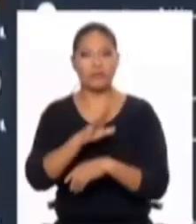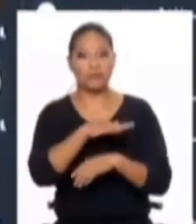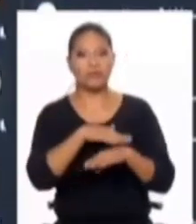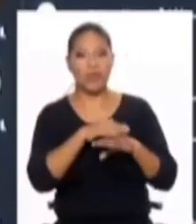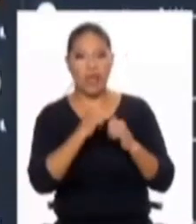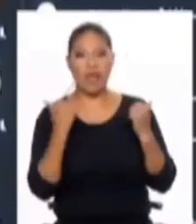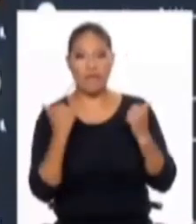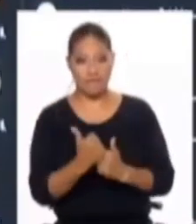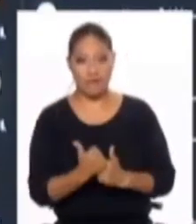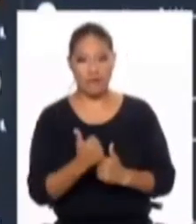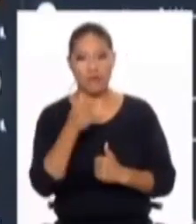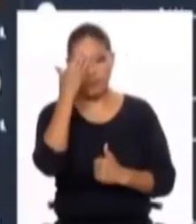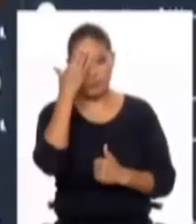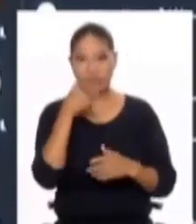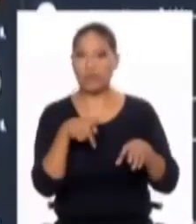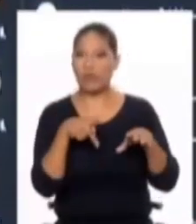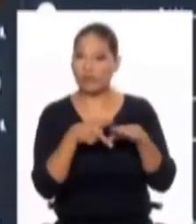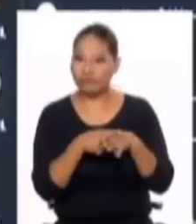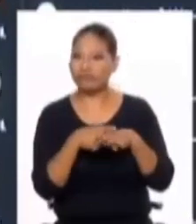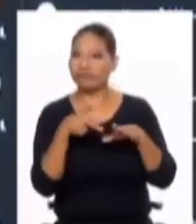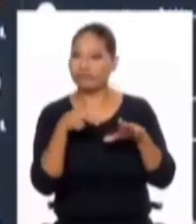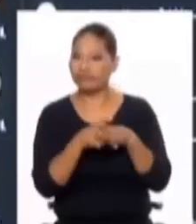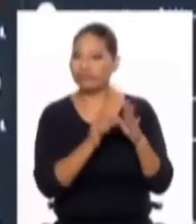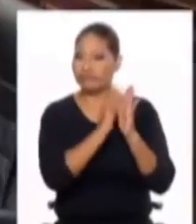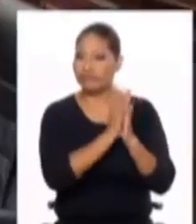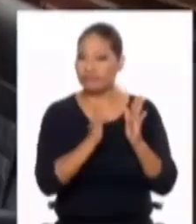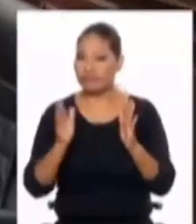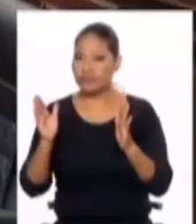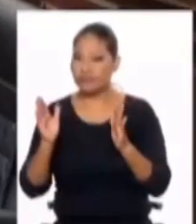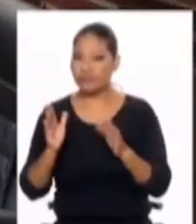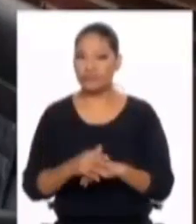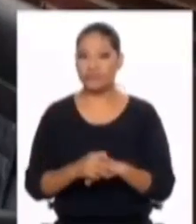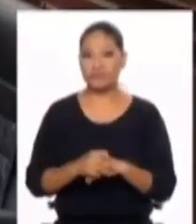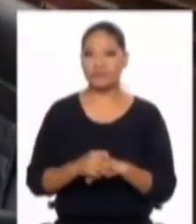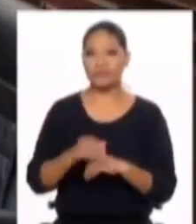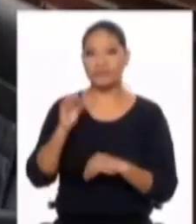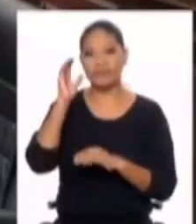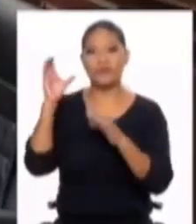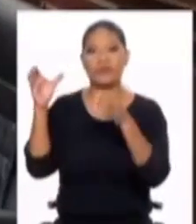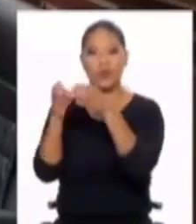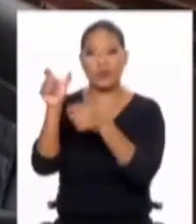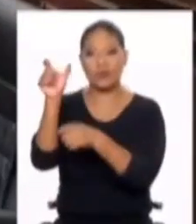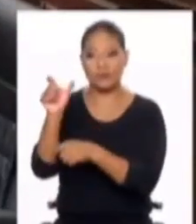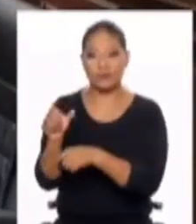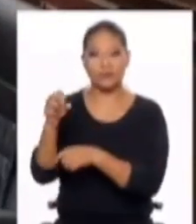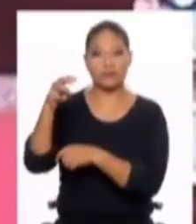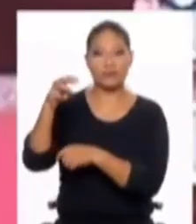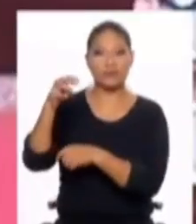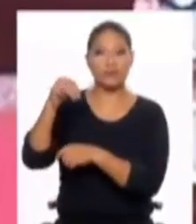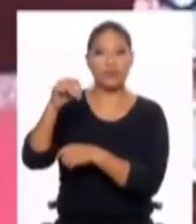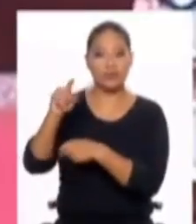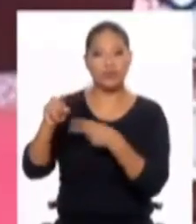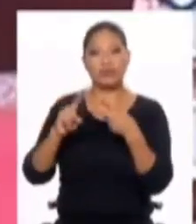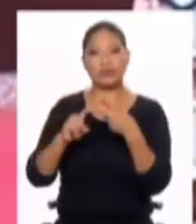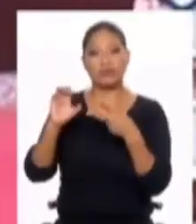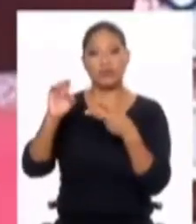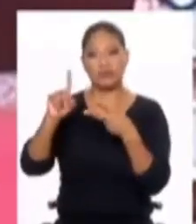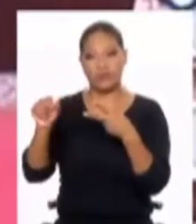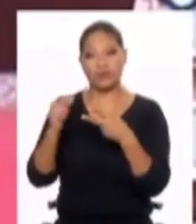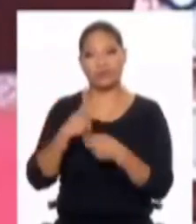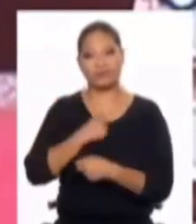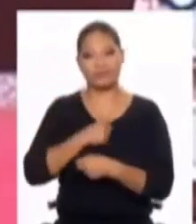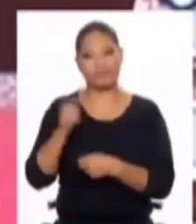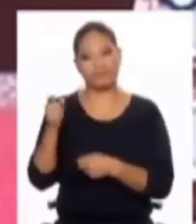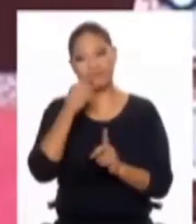pretendiendo obstaculizar el desarrollo de esta sesión las congresistas Marta Moyano y Vivian Bolivos cuestionaron la actitud de